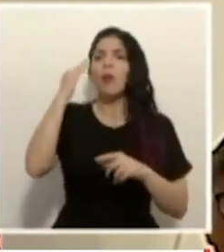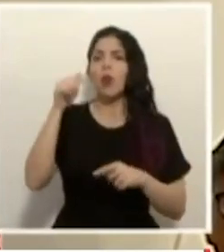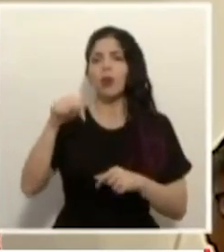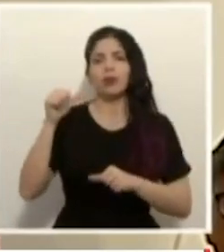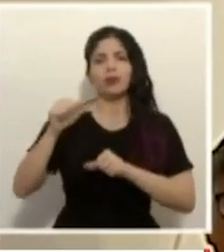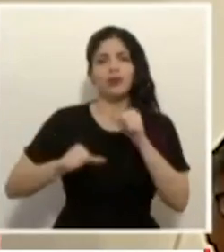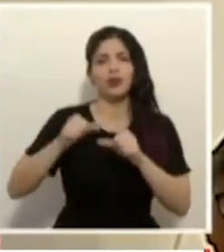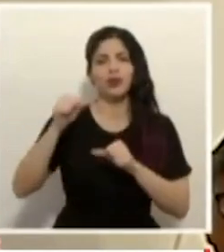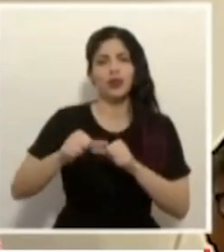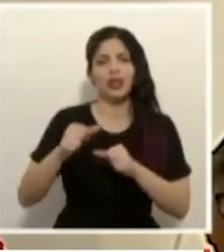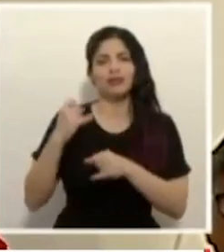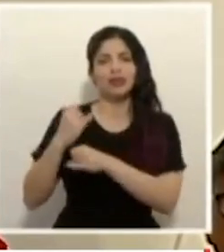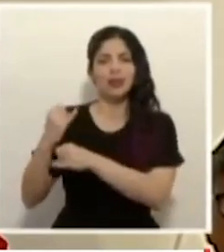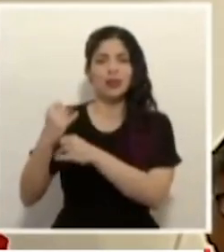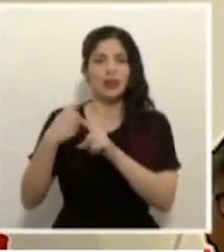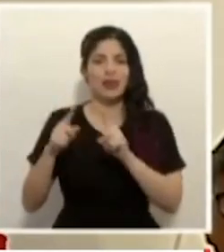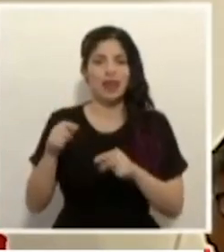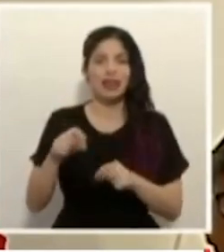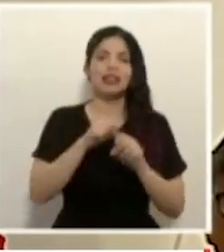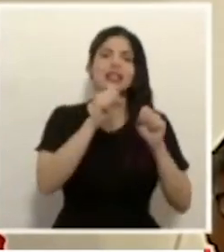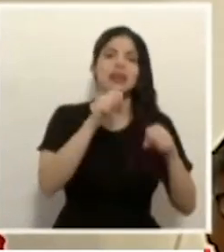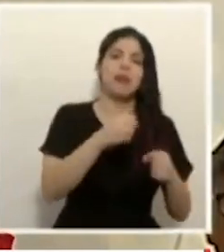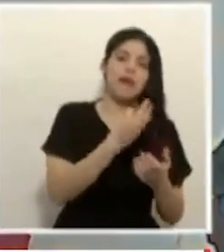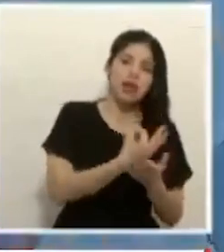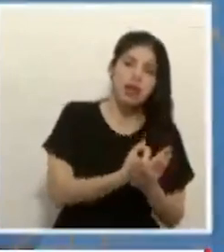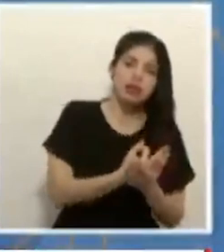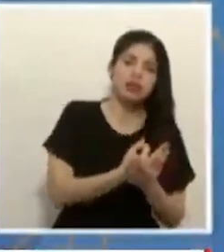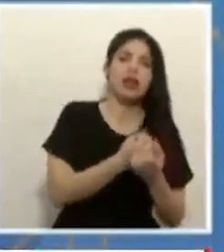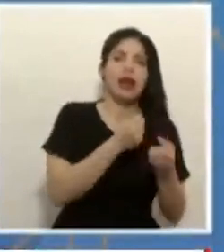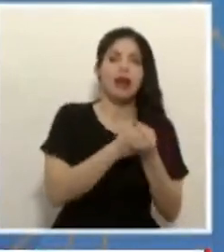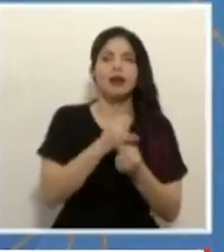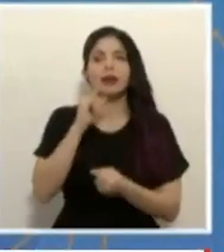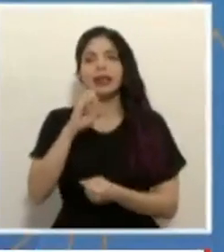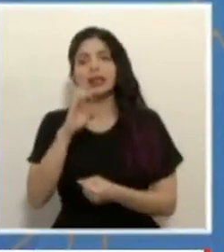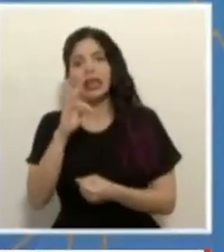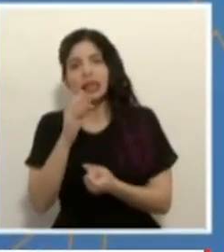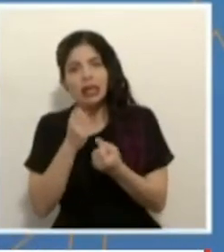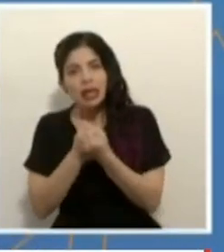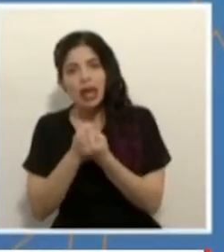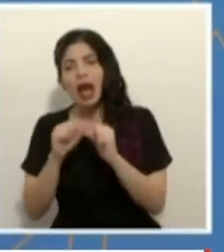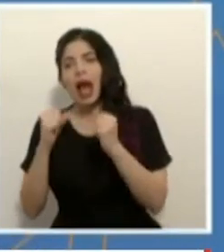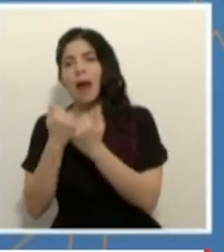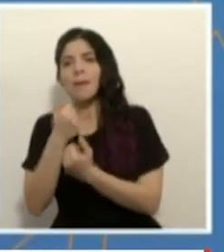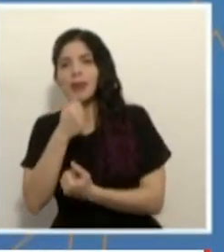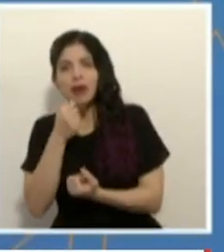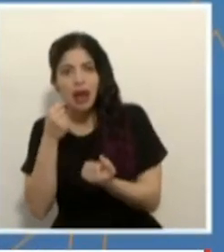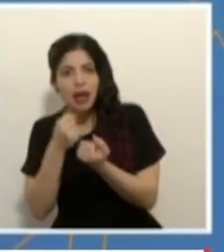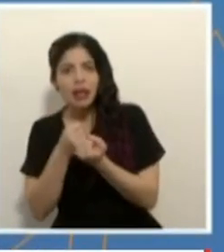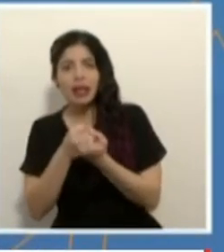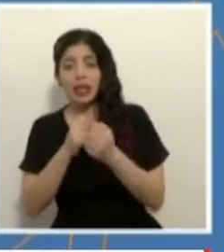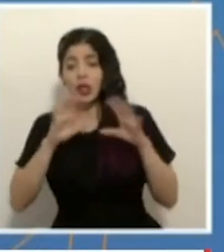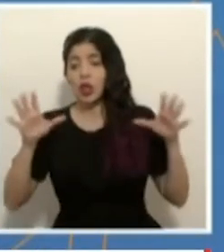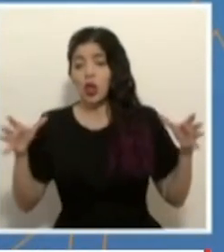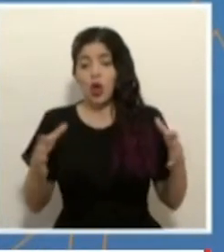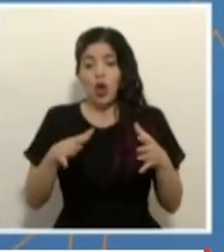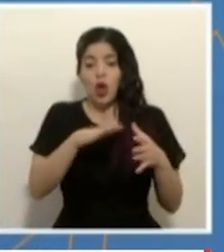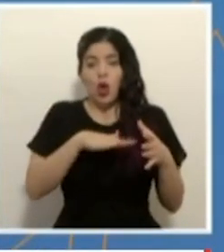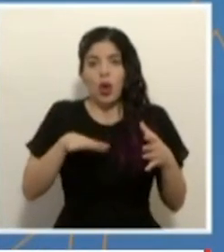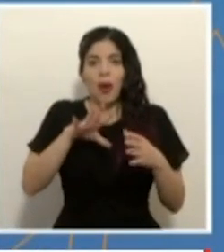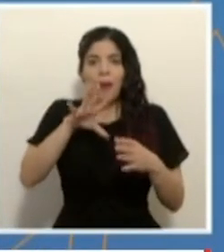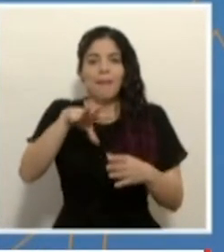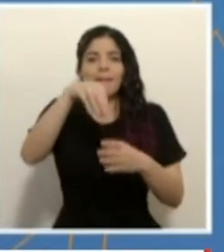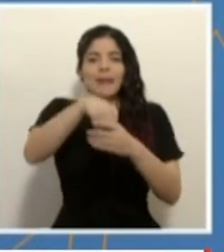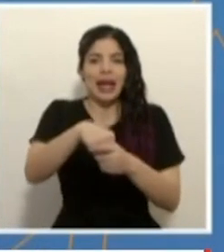de diferentes instancias, sistema financiero por un lado, el ICT, el sector privado y todos quienes hacen parte